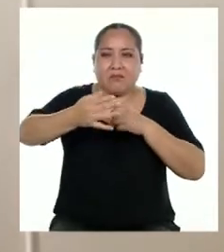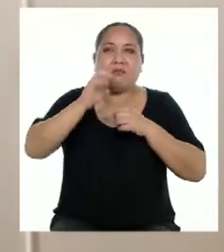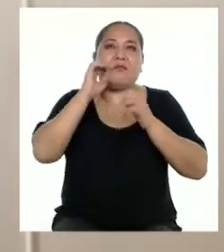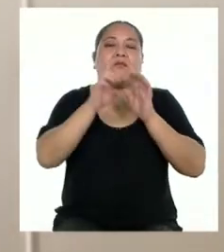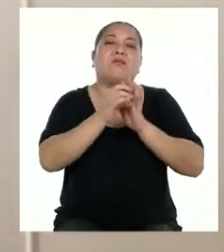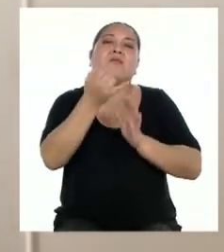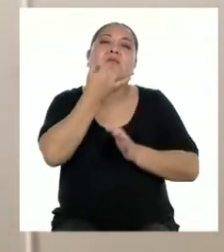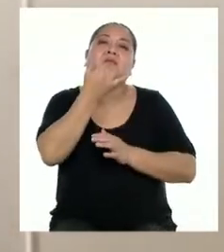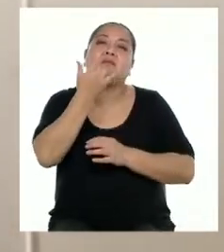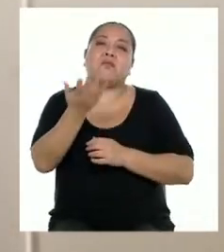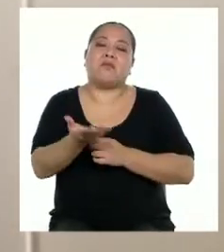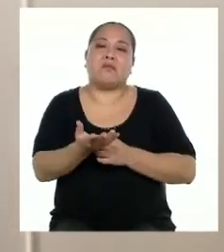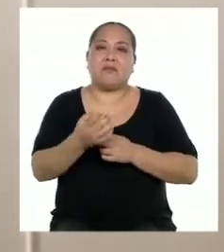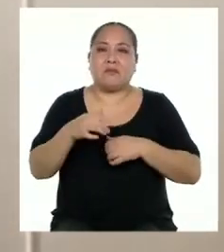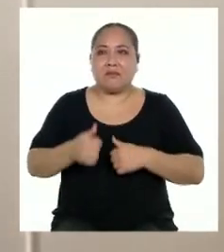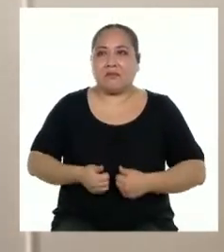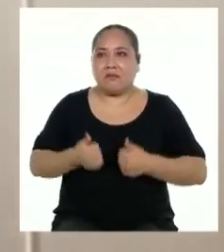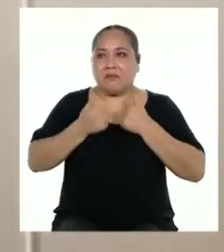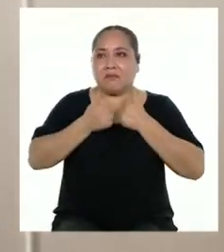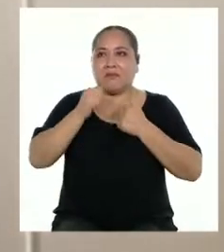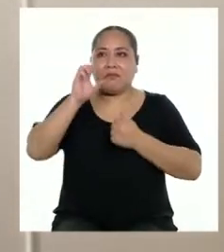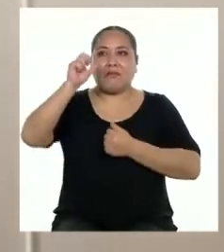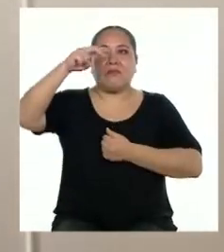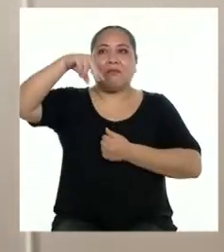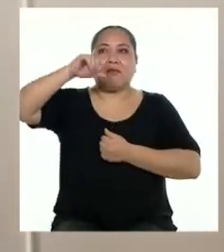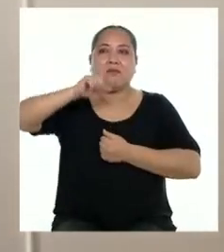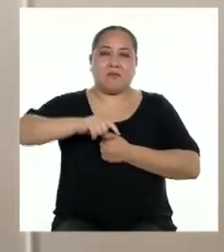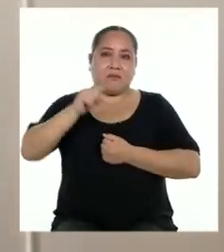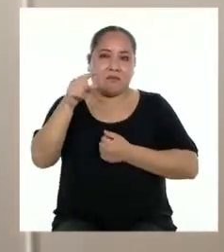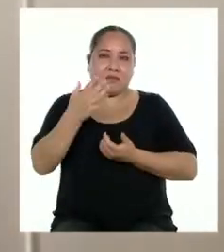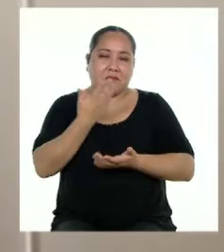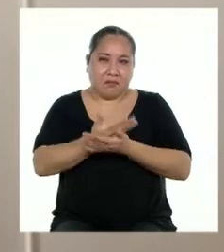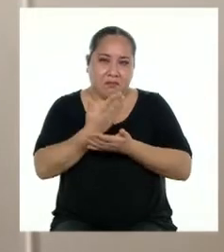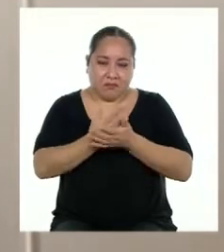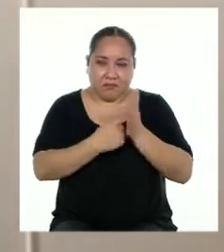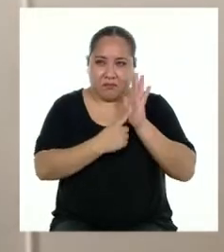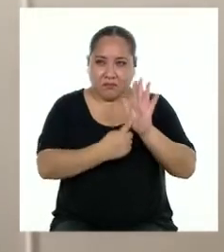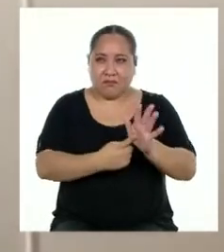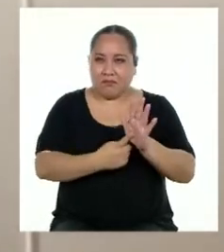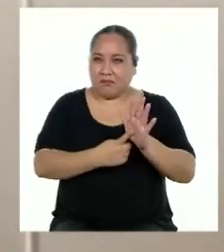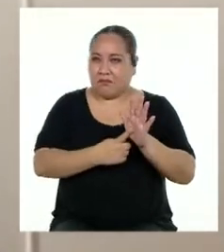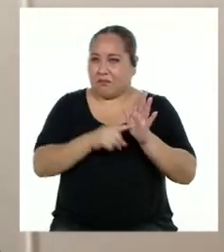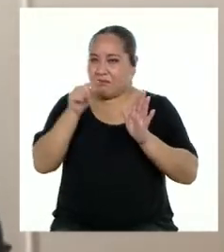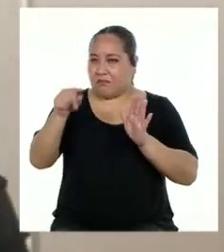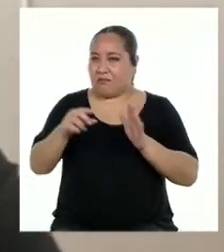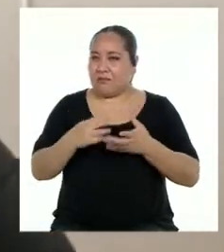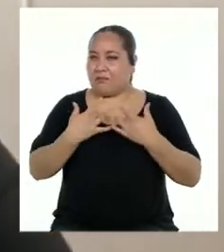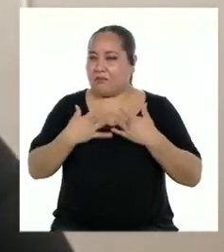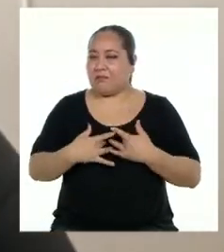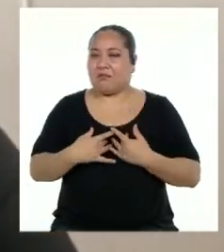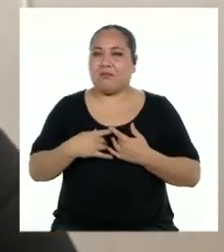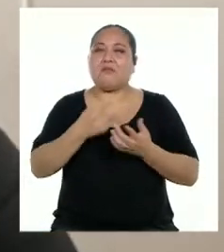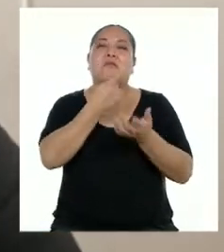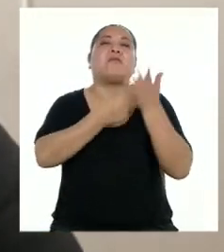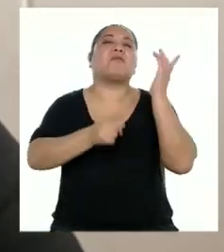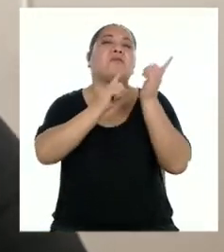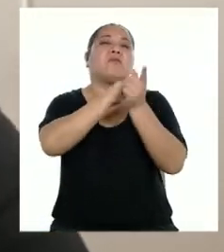ejemplo, ¿qué ha pasado en la rutina de Ana que demuestre esa tristeza? ¿Algo ha cambiado en su día a día?